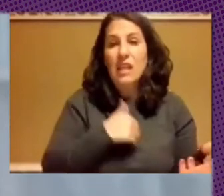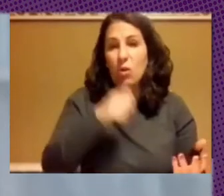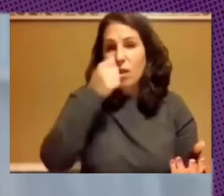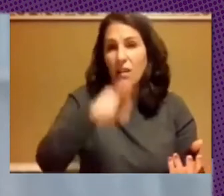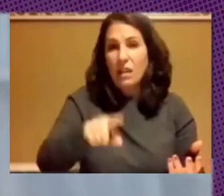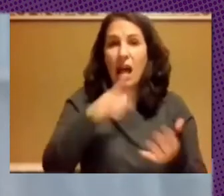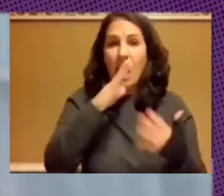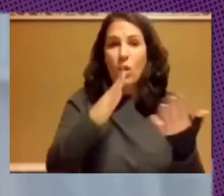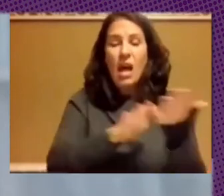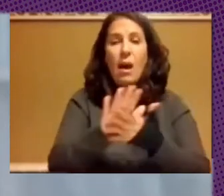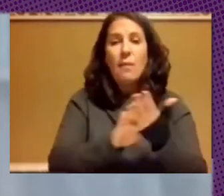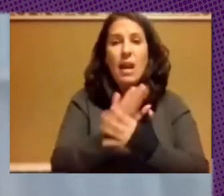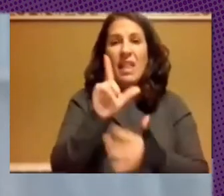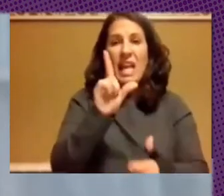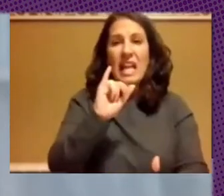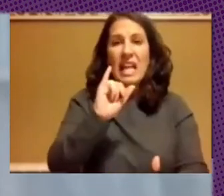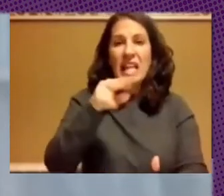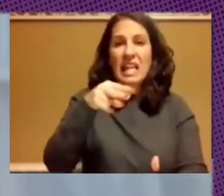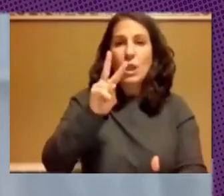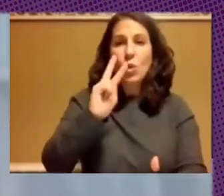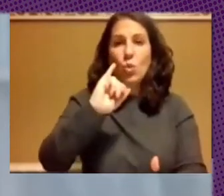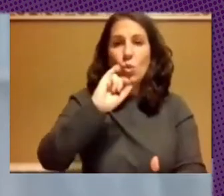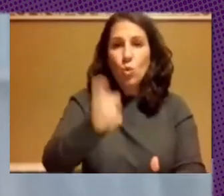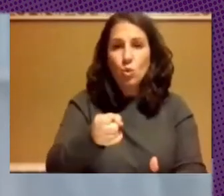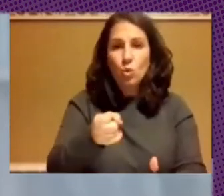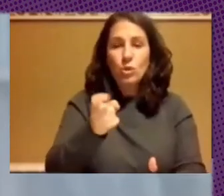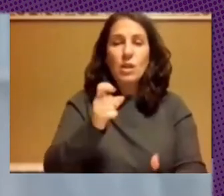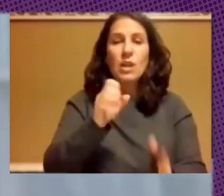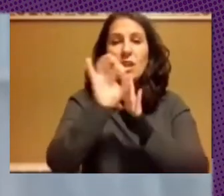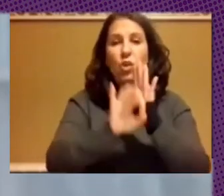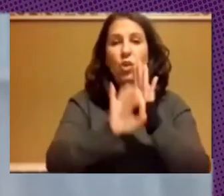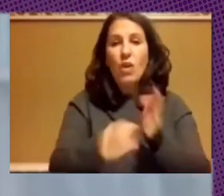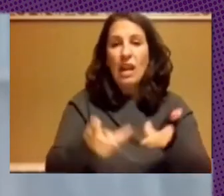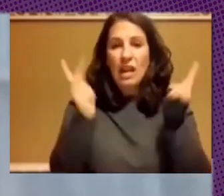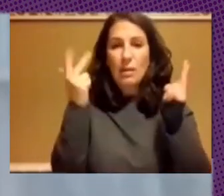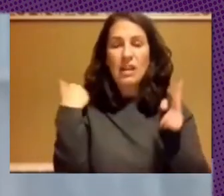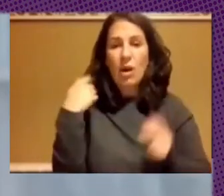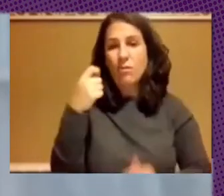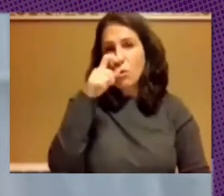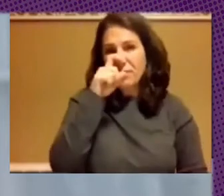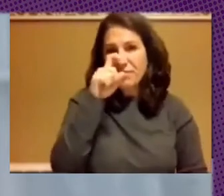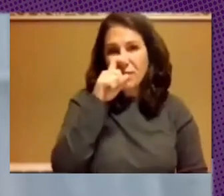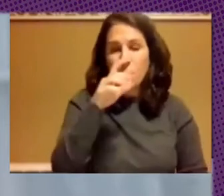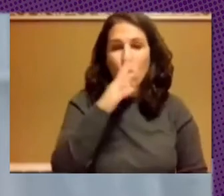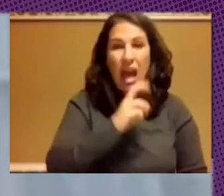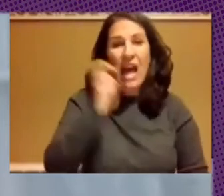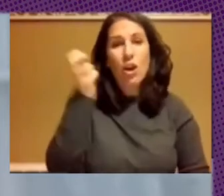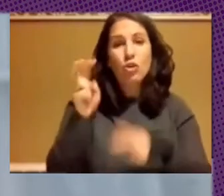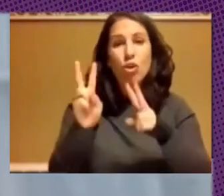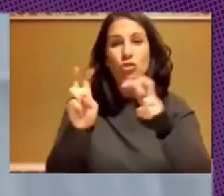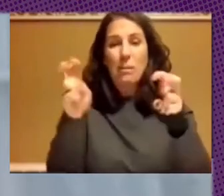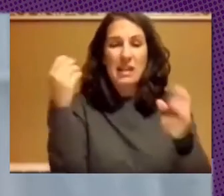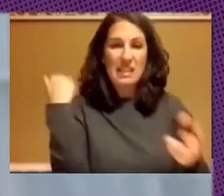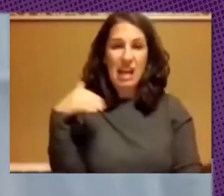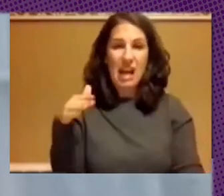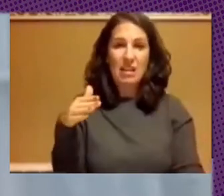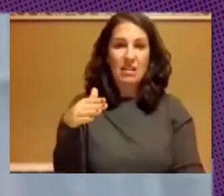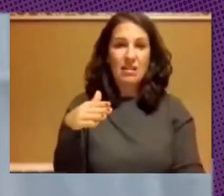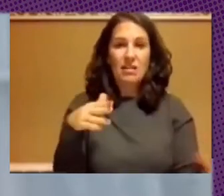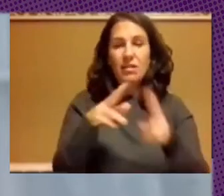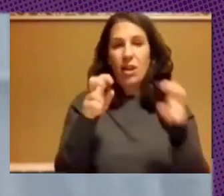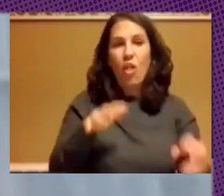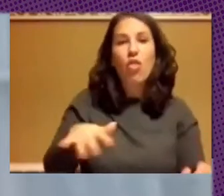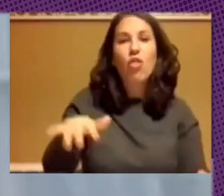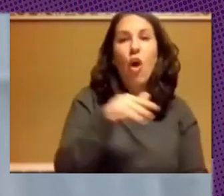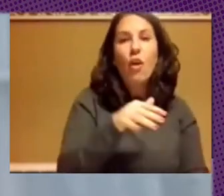Linux ya queda hablar de software libre ya queda un poco perimido porque ya hay hay otros temas que nos pasan por arriba que son estos el tema de dónde